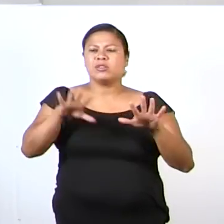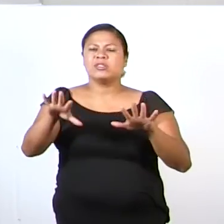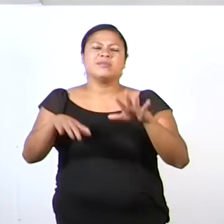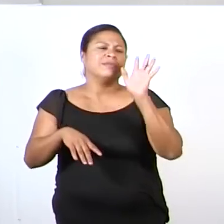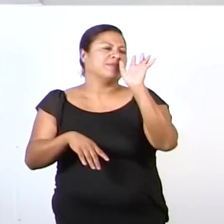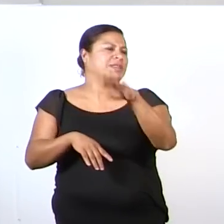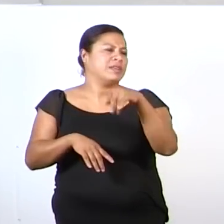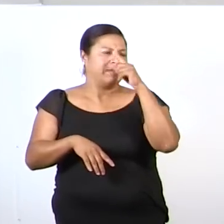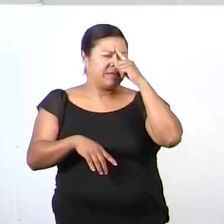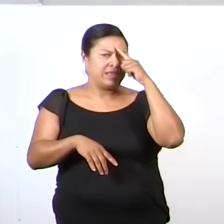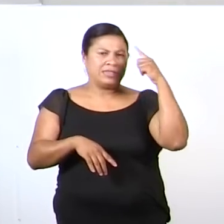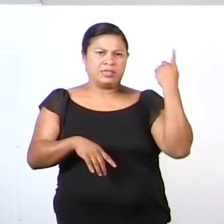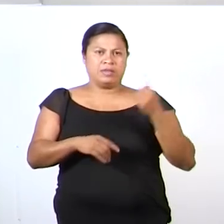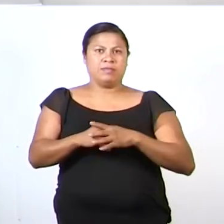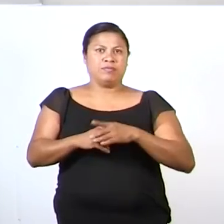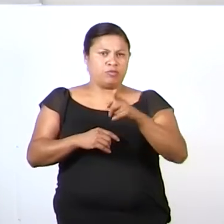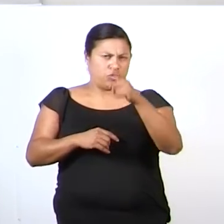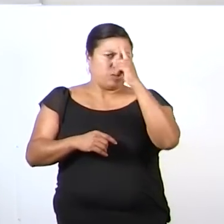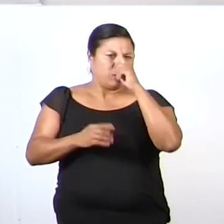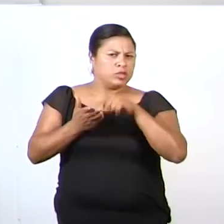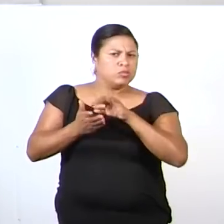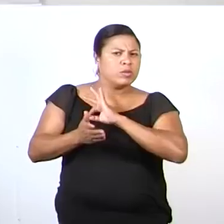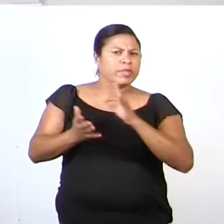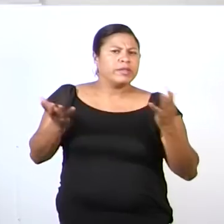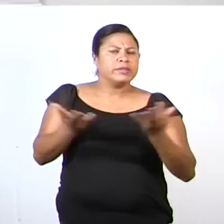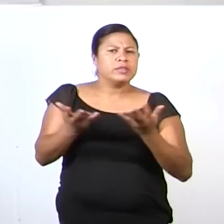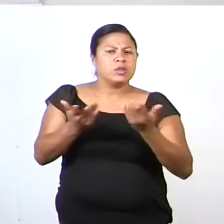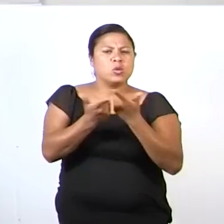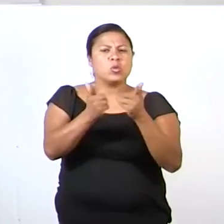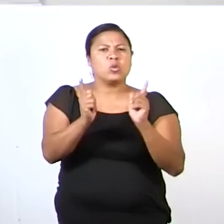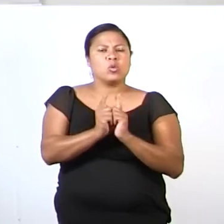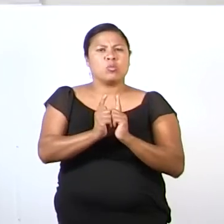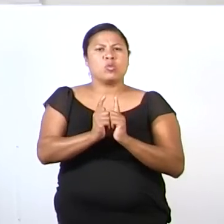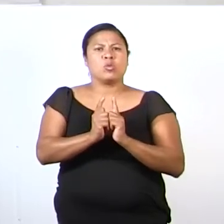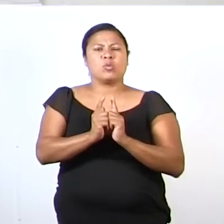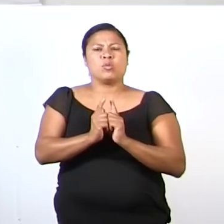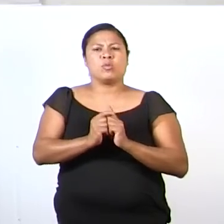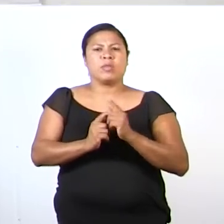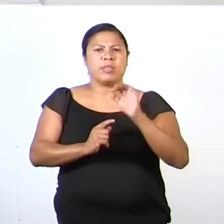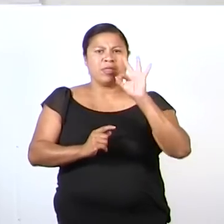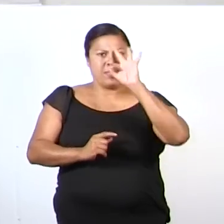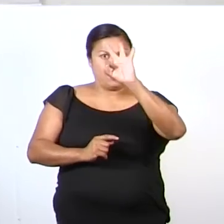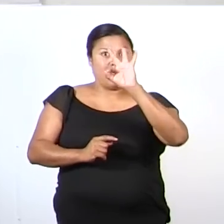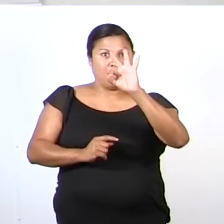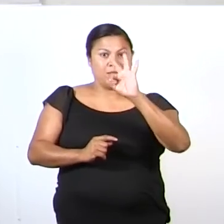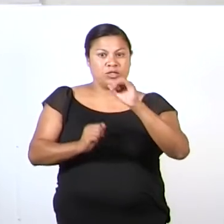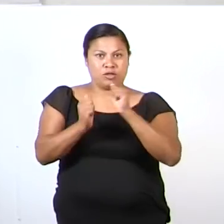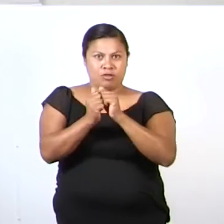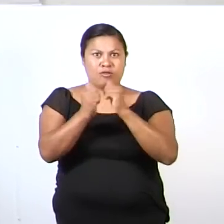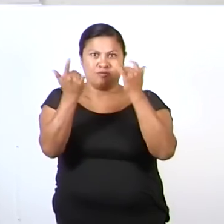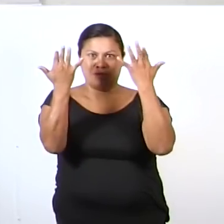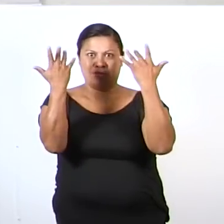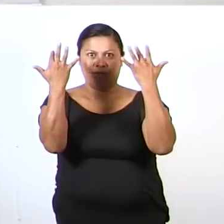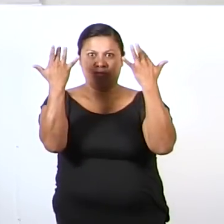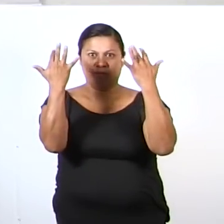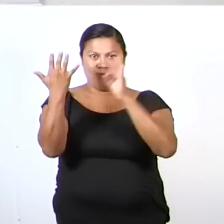¿Crees que podamos hacer colecciones de tres elementos con las manos?